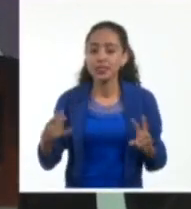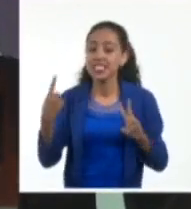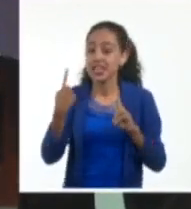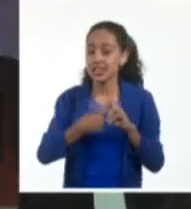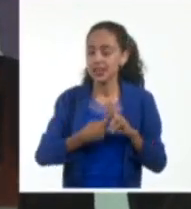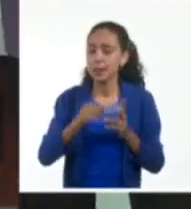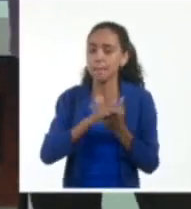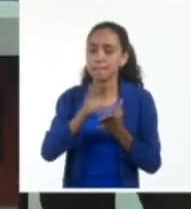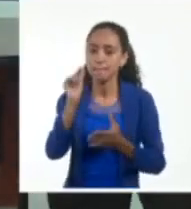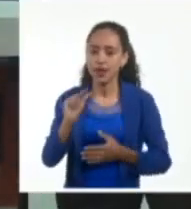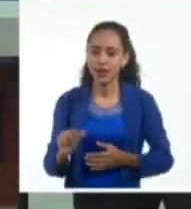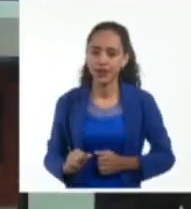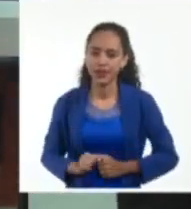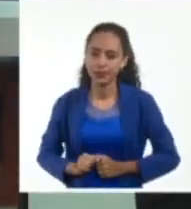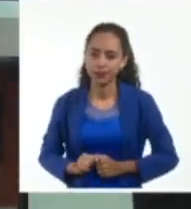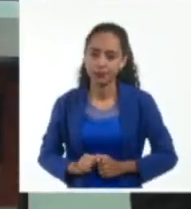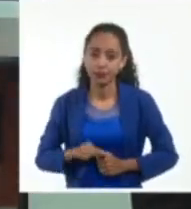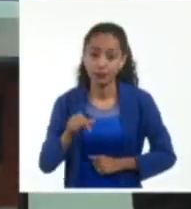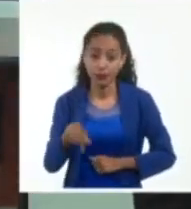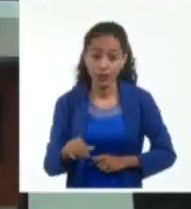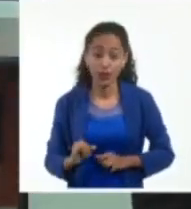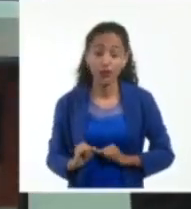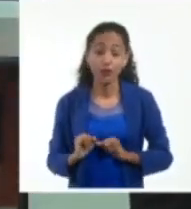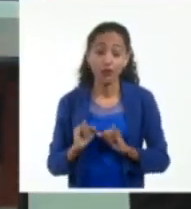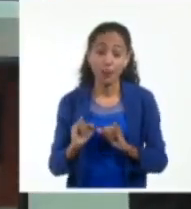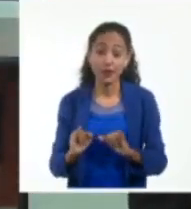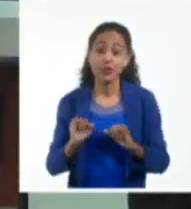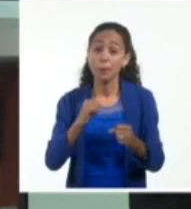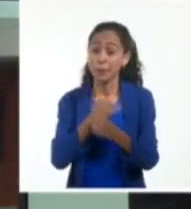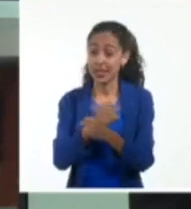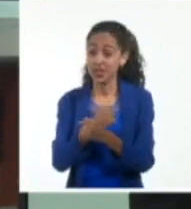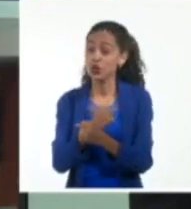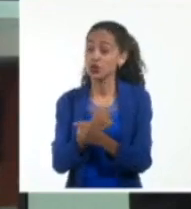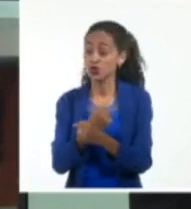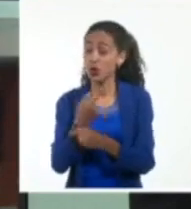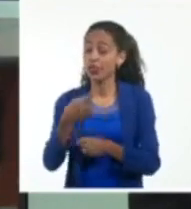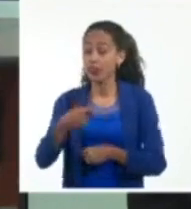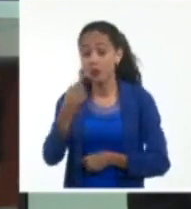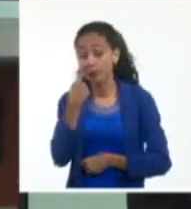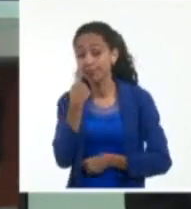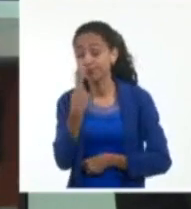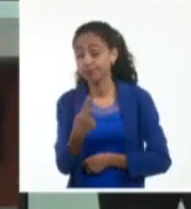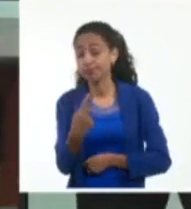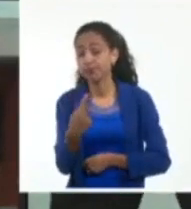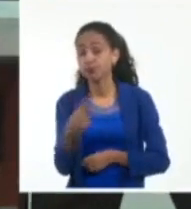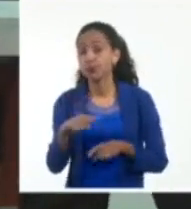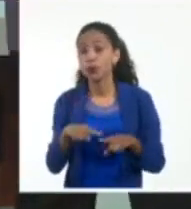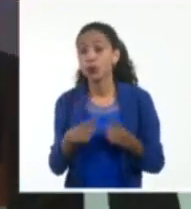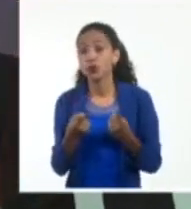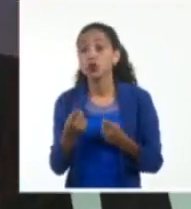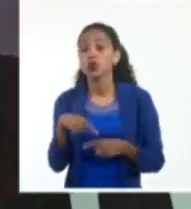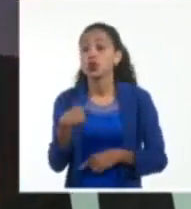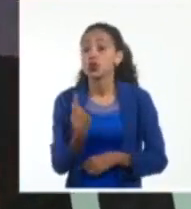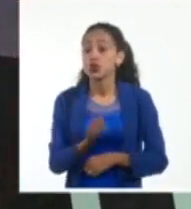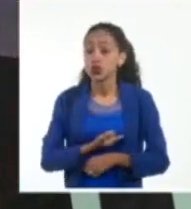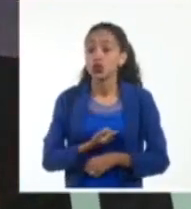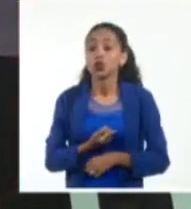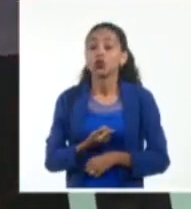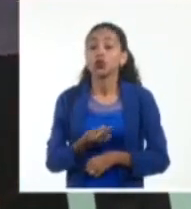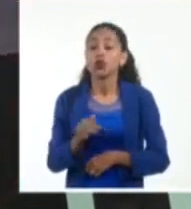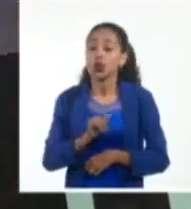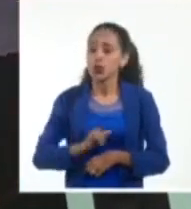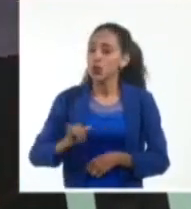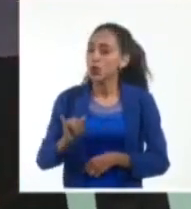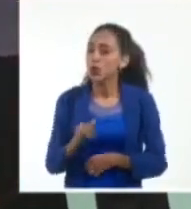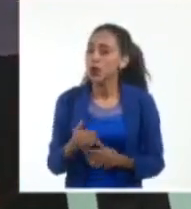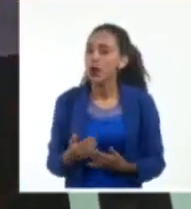Mayabeque. Estos son los fenómenos peligrosos que debemos estar esperando. Por eso, hemos tenido el bien